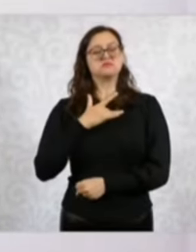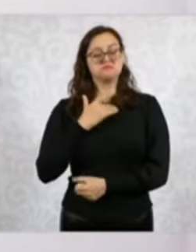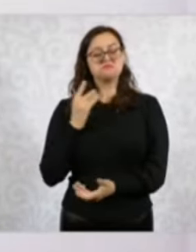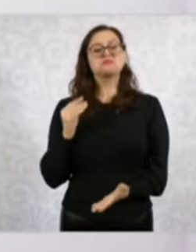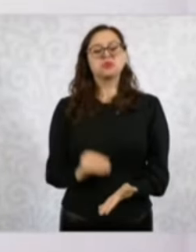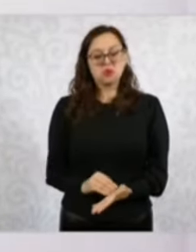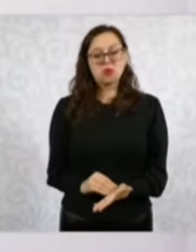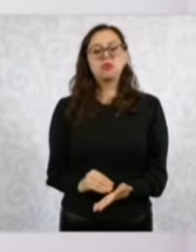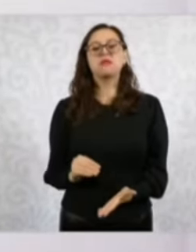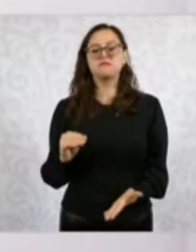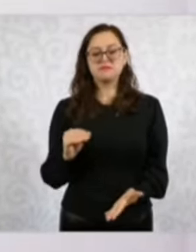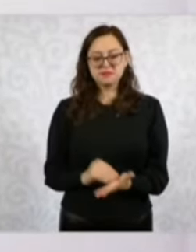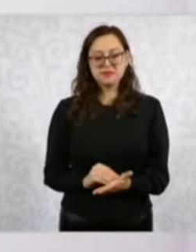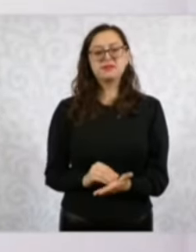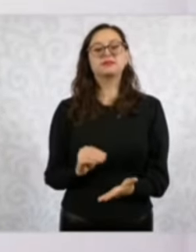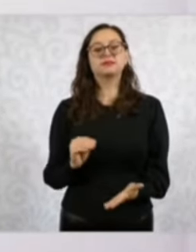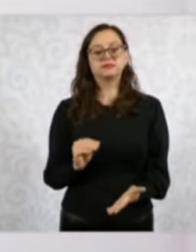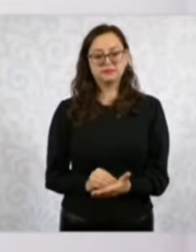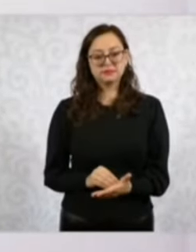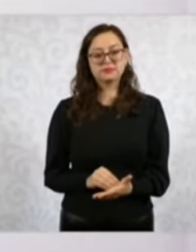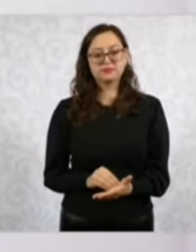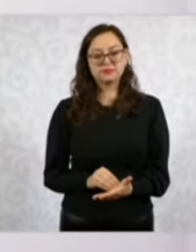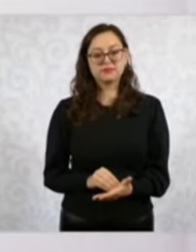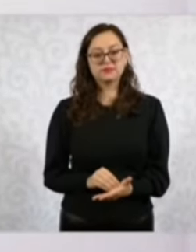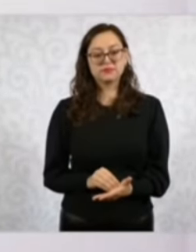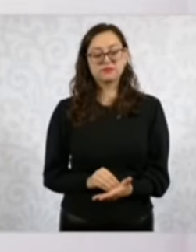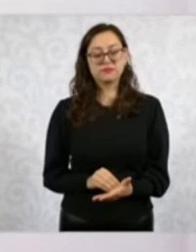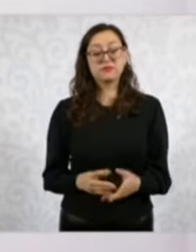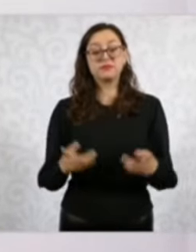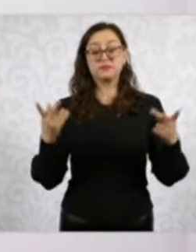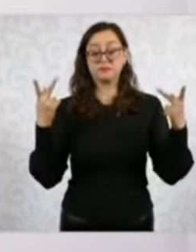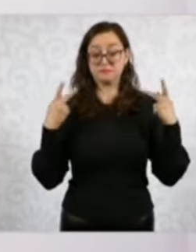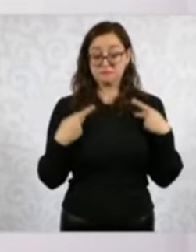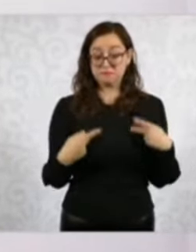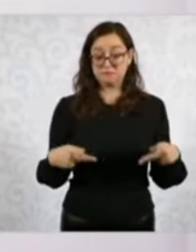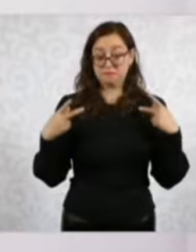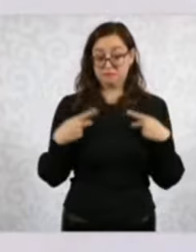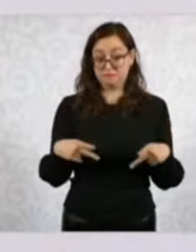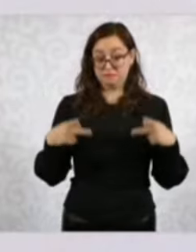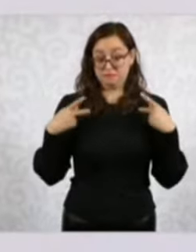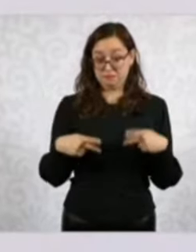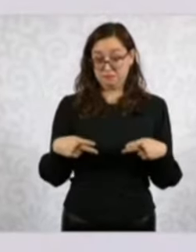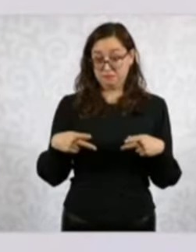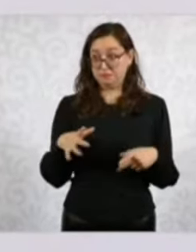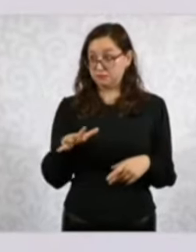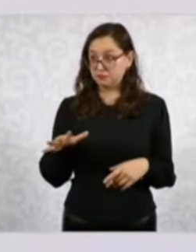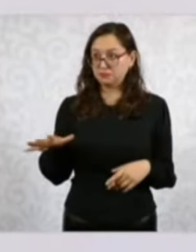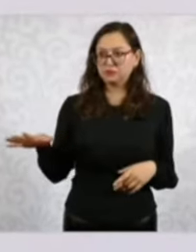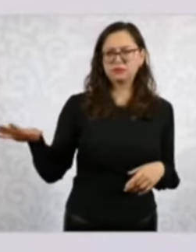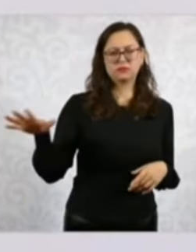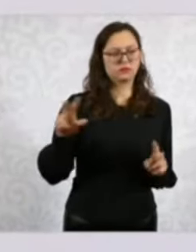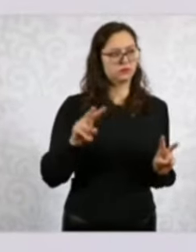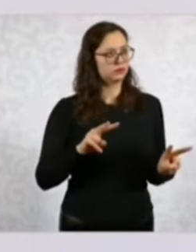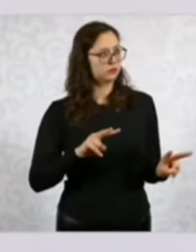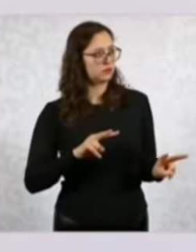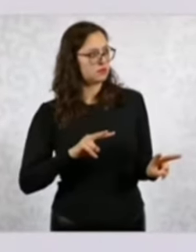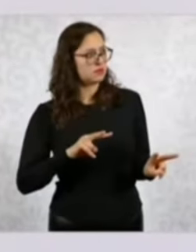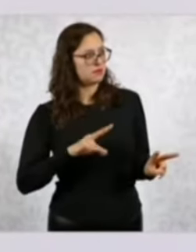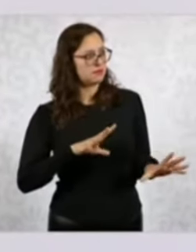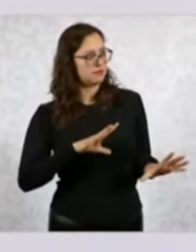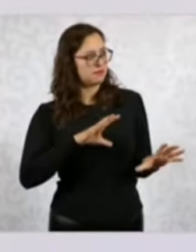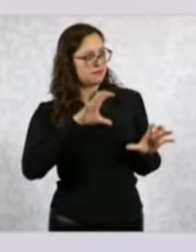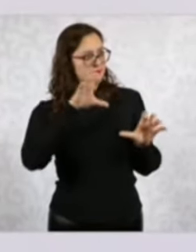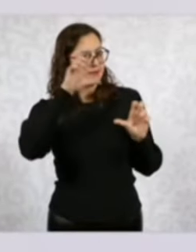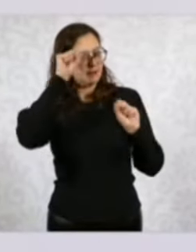Muchos recogieron el mensaje y el objetivo del